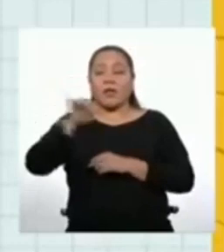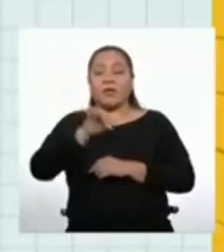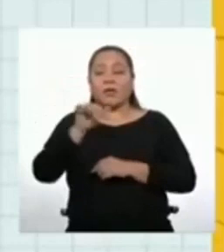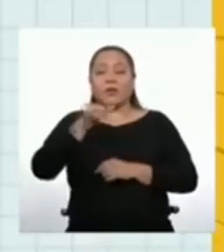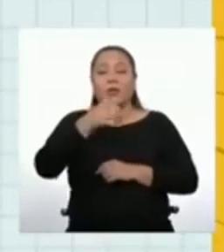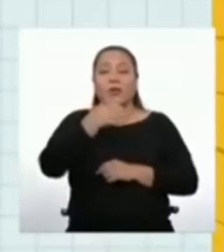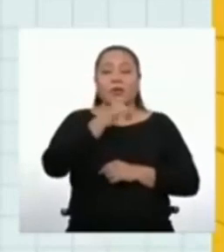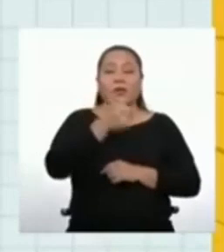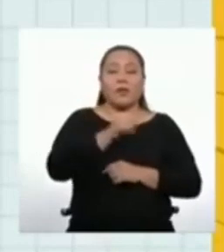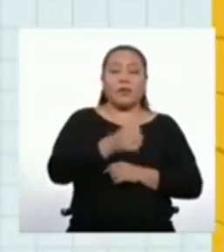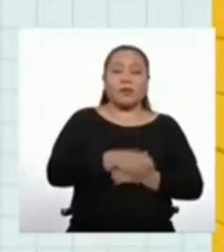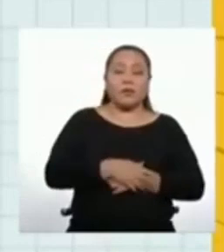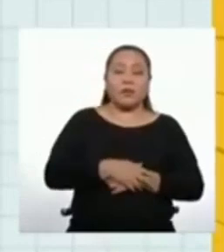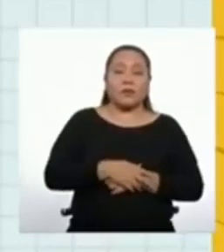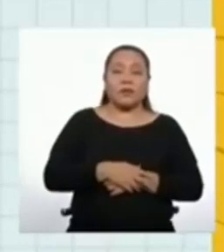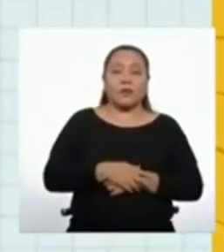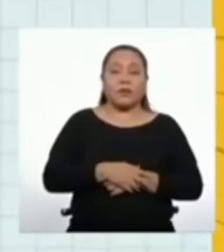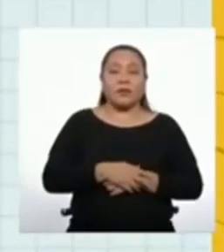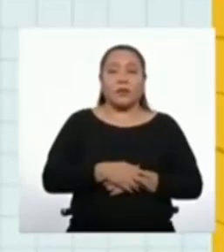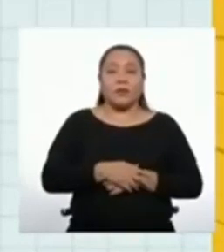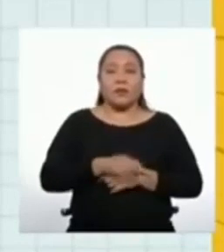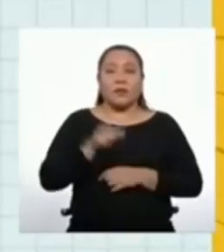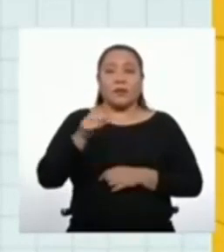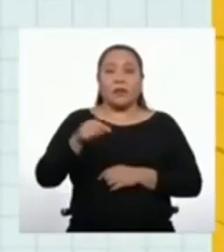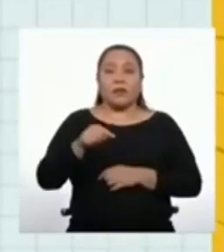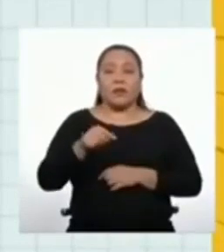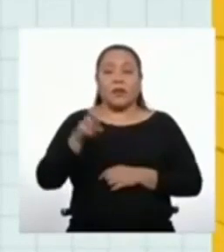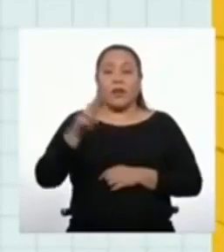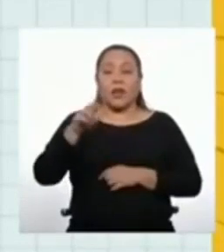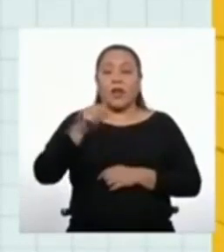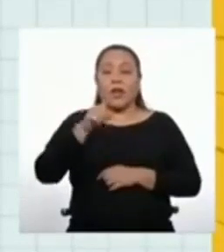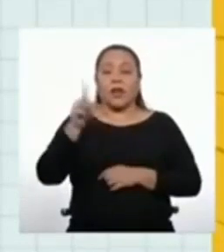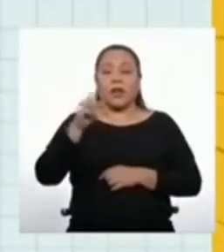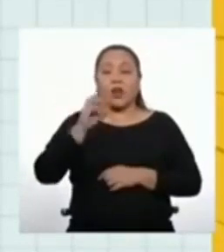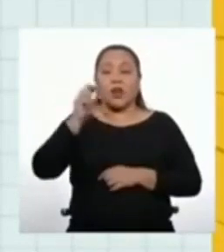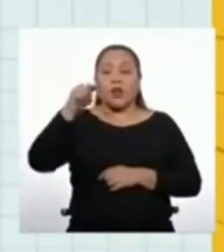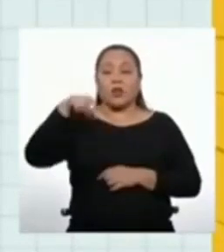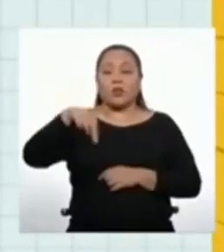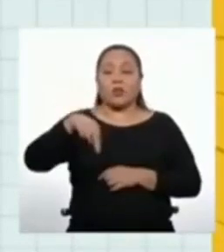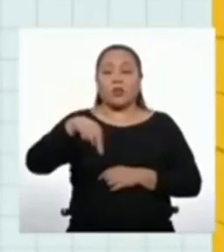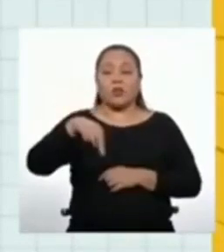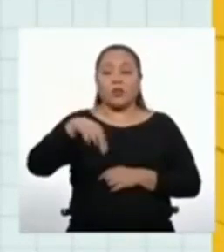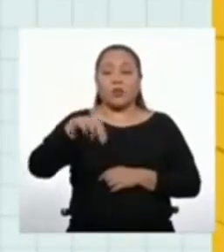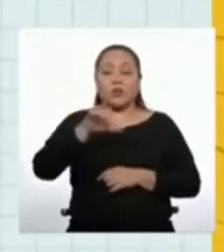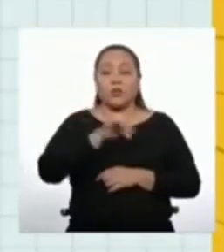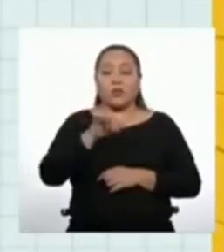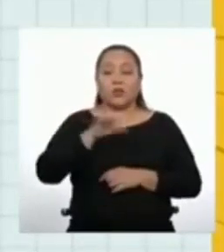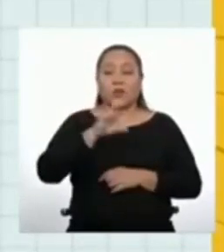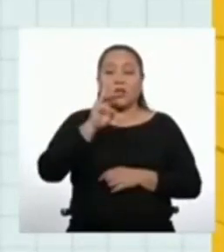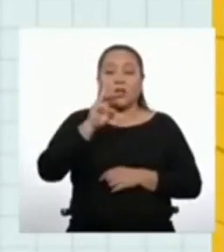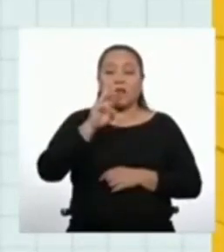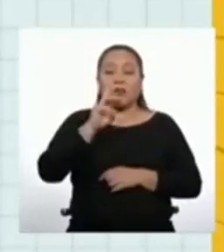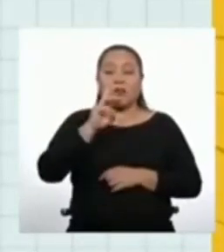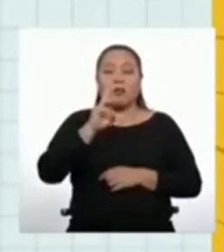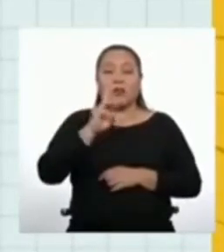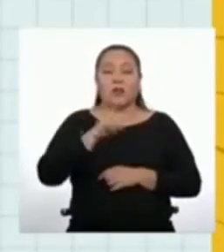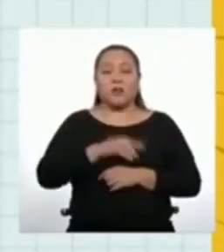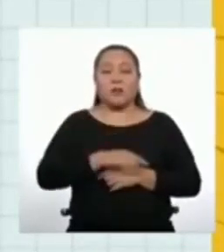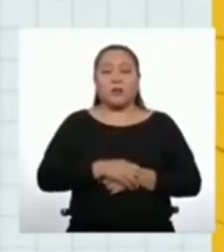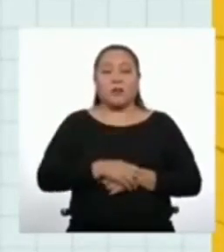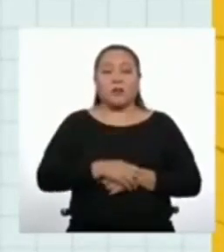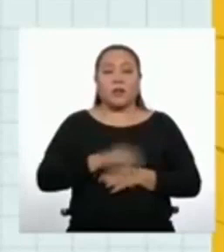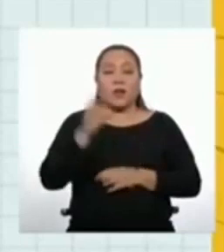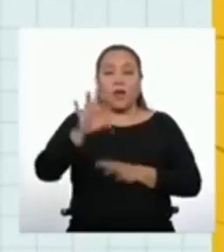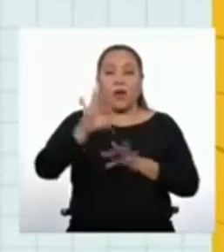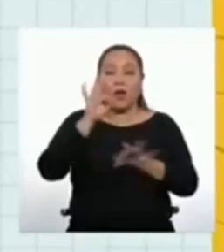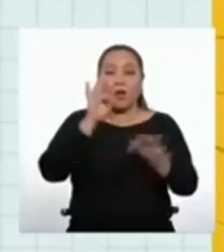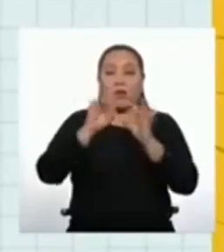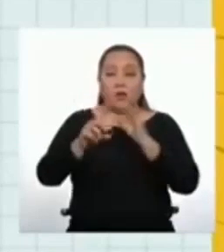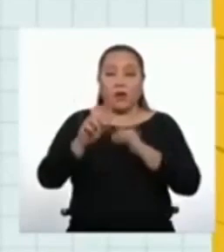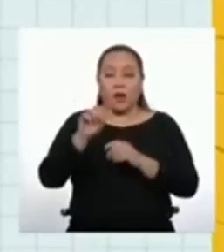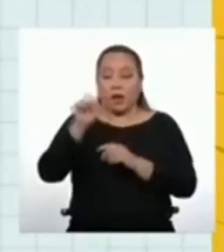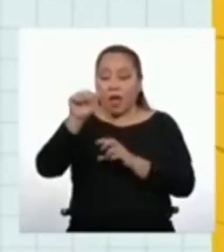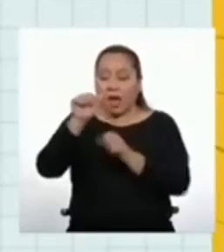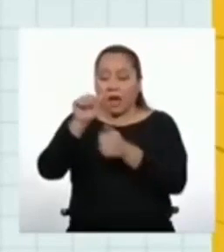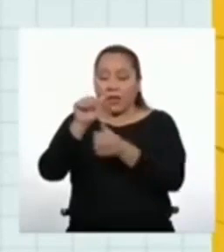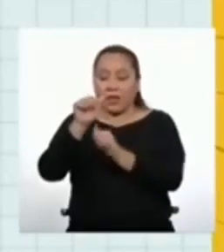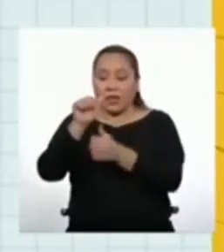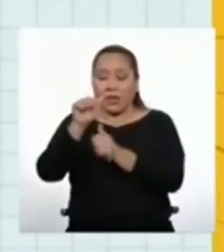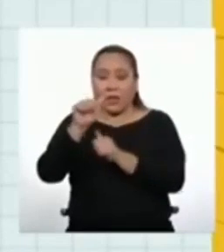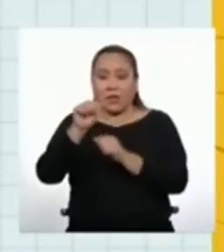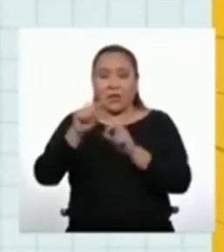es igual a 10. Y la razón aritmética que es igual a 6. Entonces, para hallar el término a sub 10,